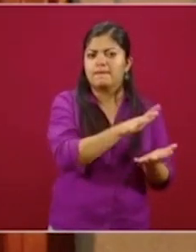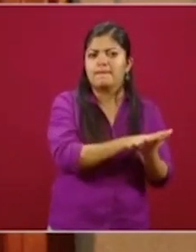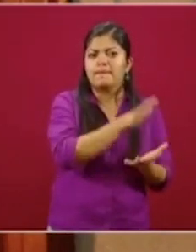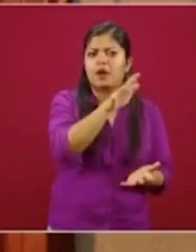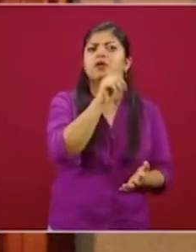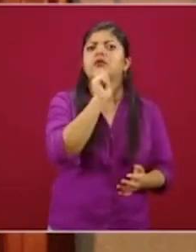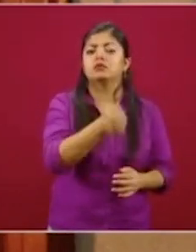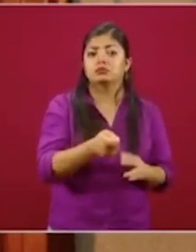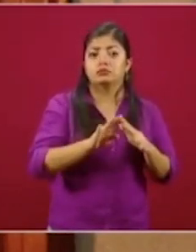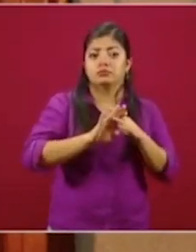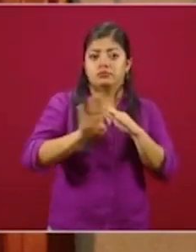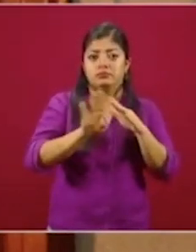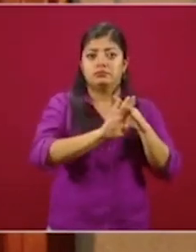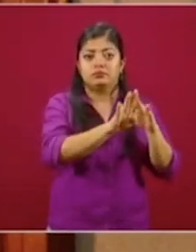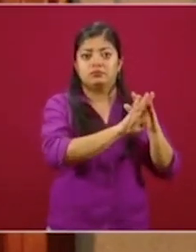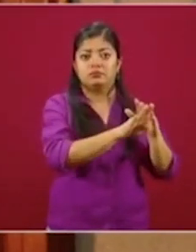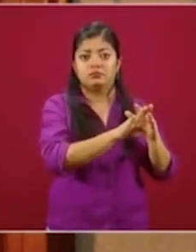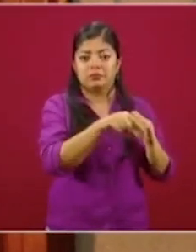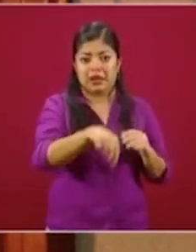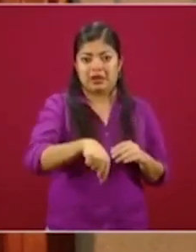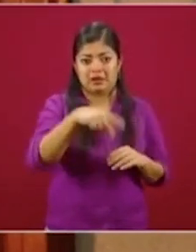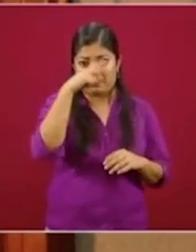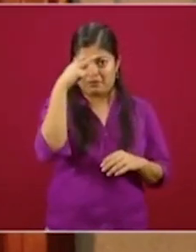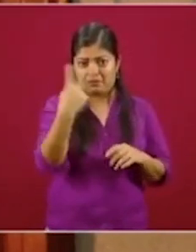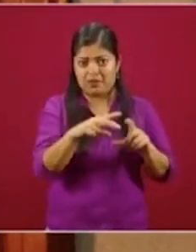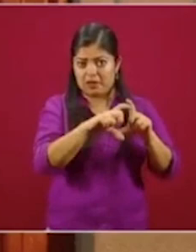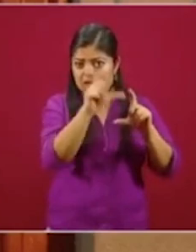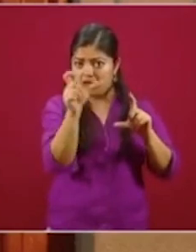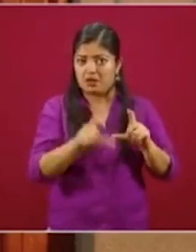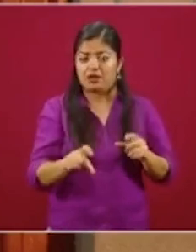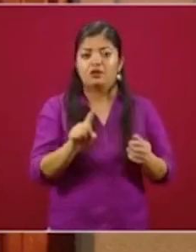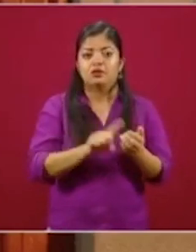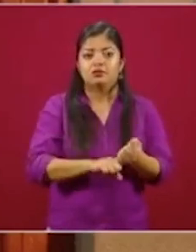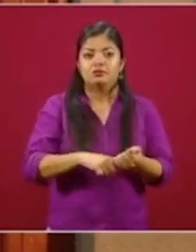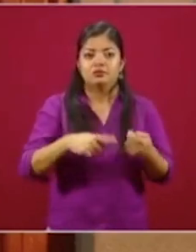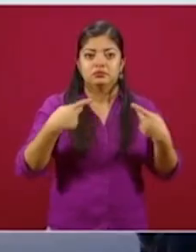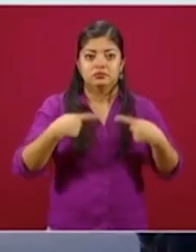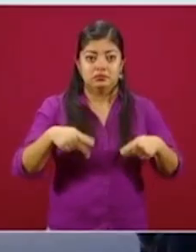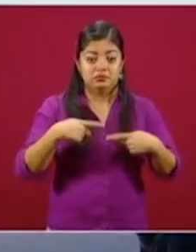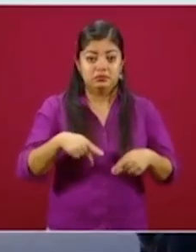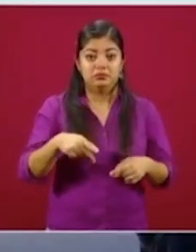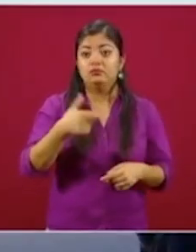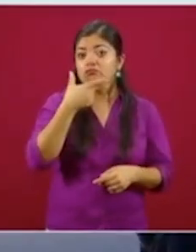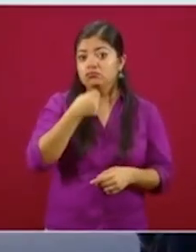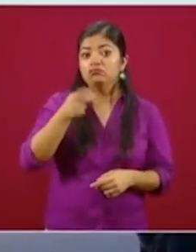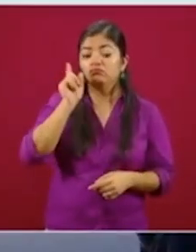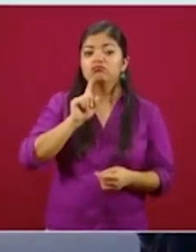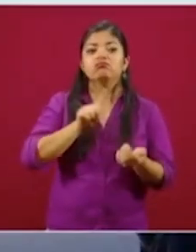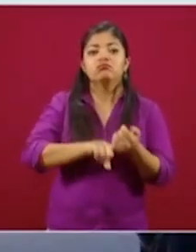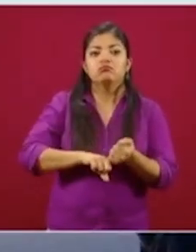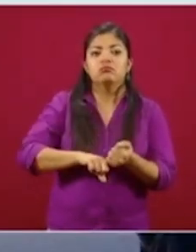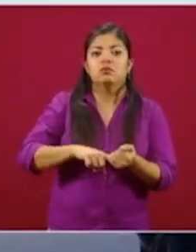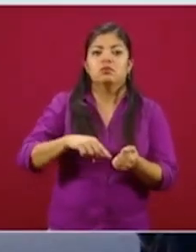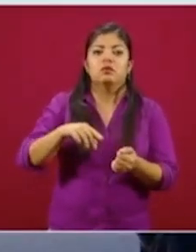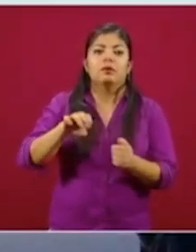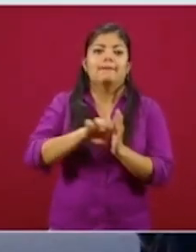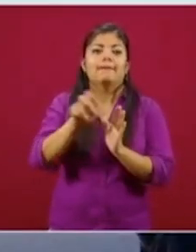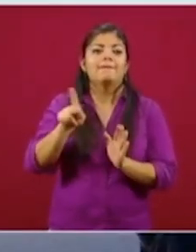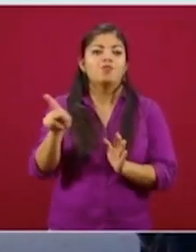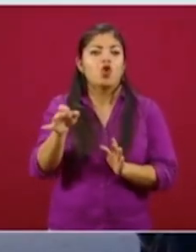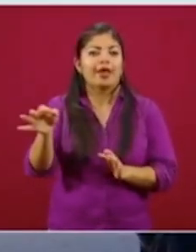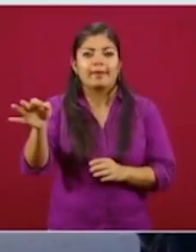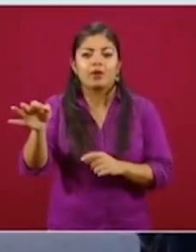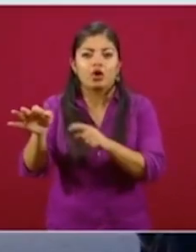dentro de nuestro propio país, son hombres y mujeres que dejaron sus lugares de orígenes, muchas veces zonas rurales,